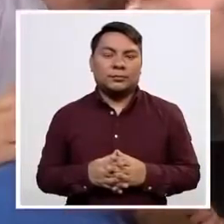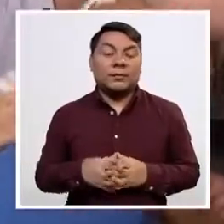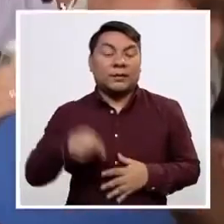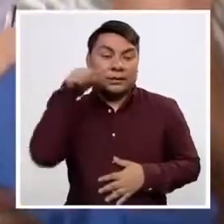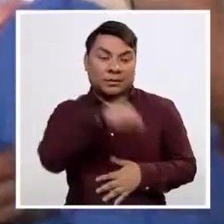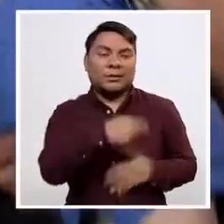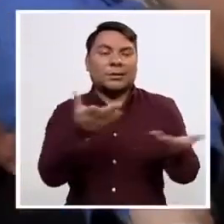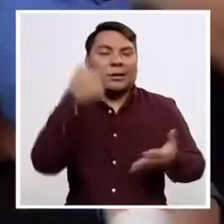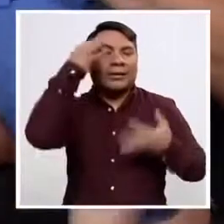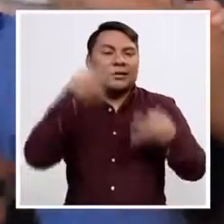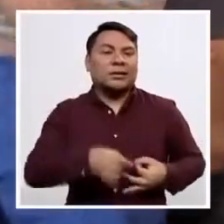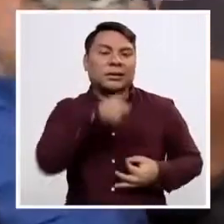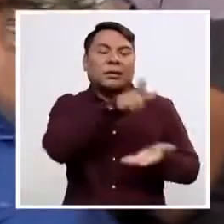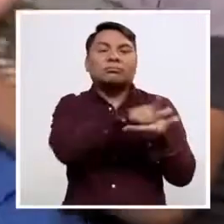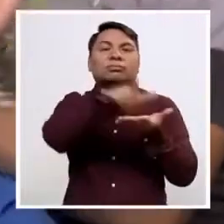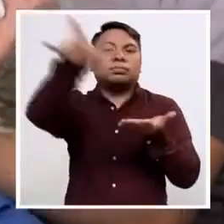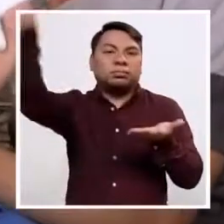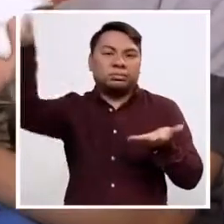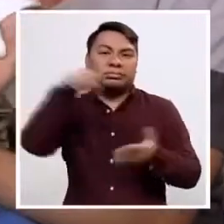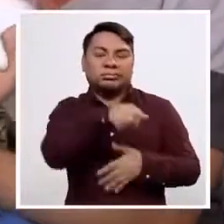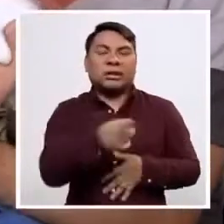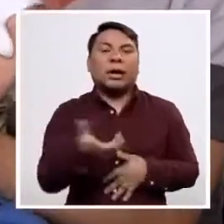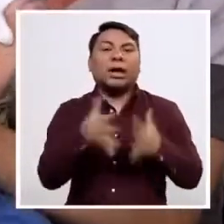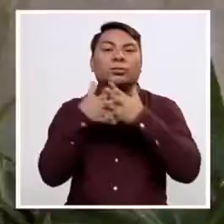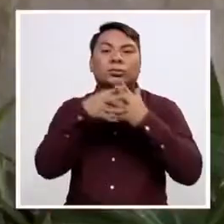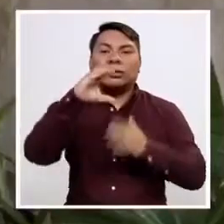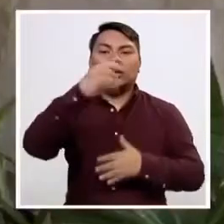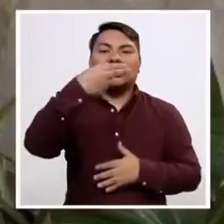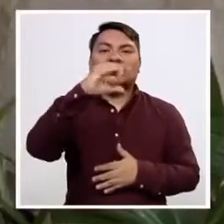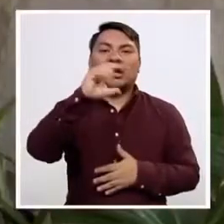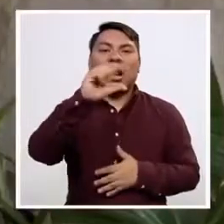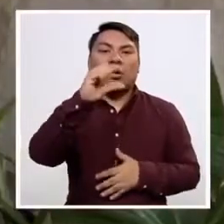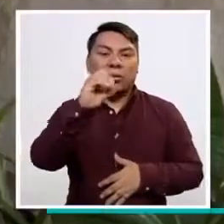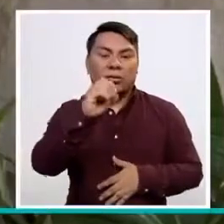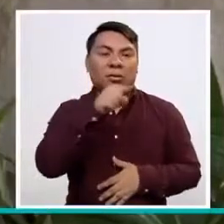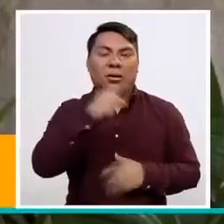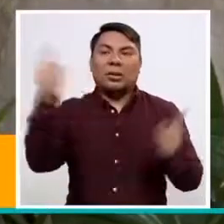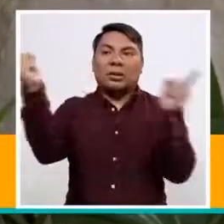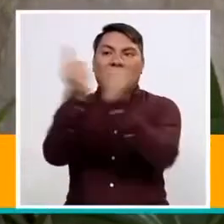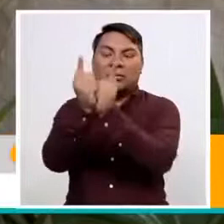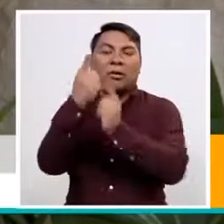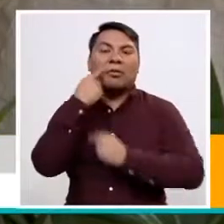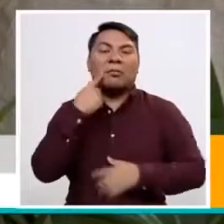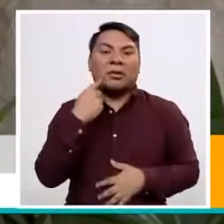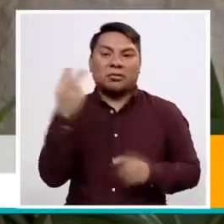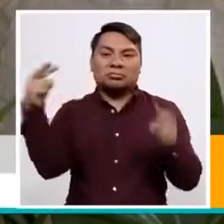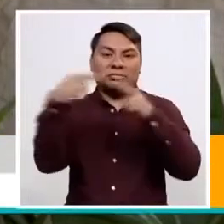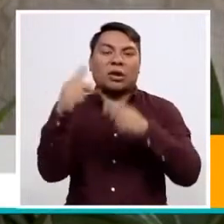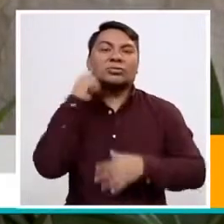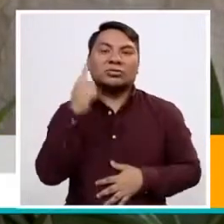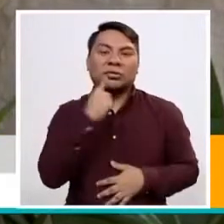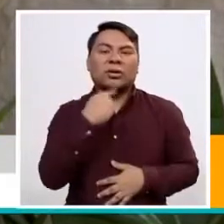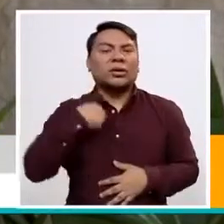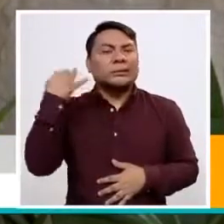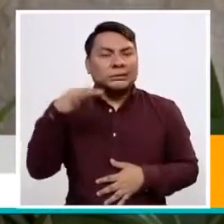Que ella, bueno, decidió partir. Se fue a Chicago. Y encontró un hombre también sordo. Porque yo